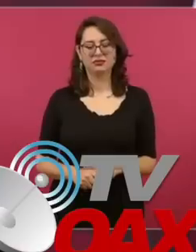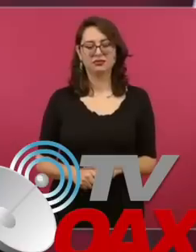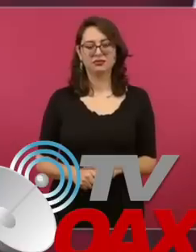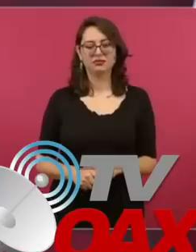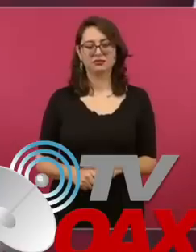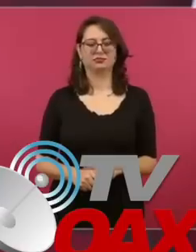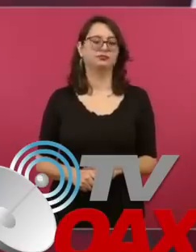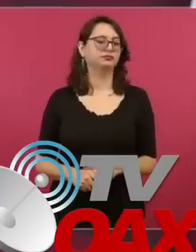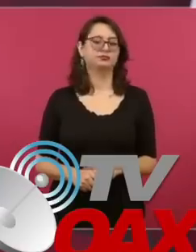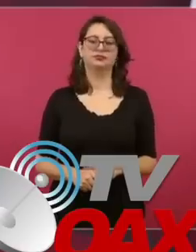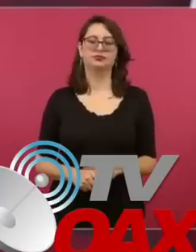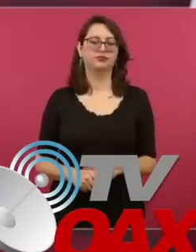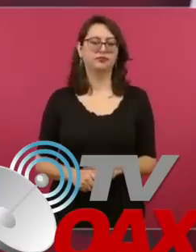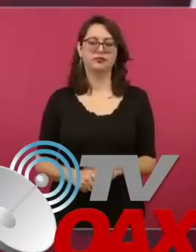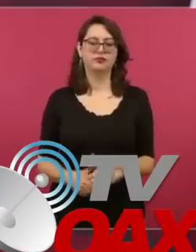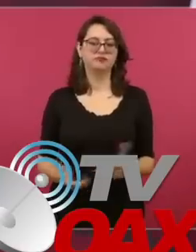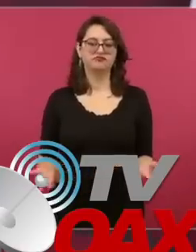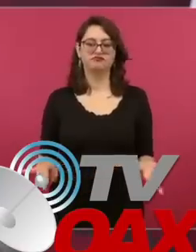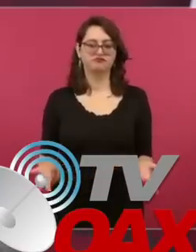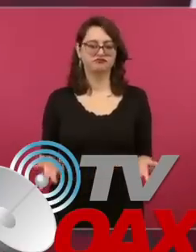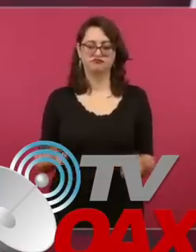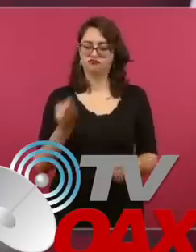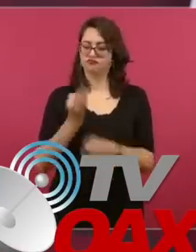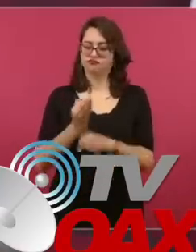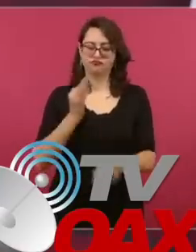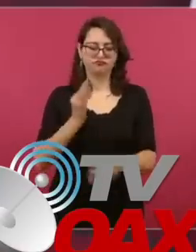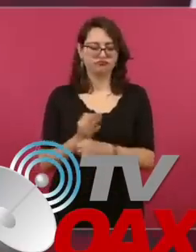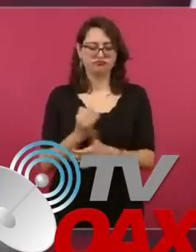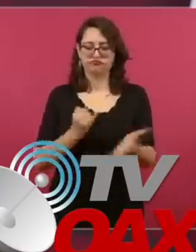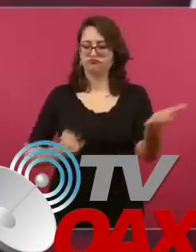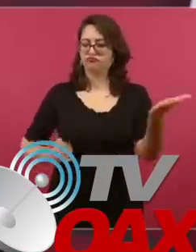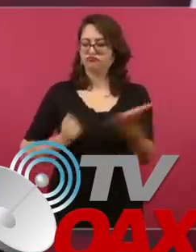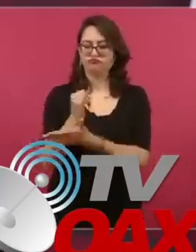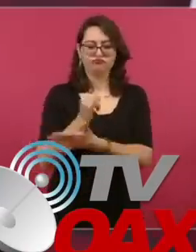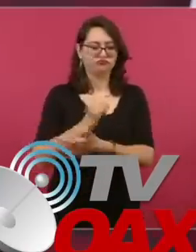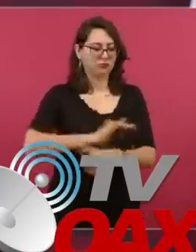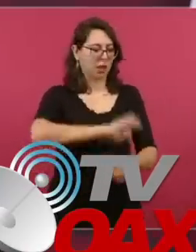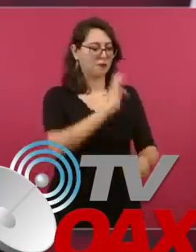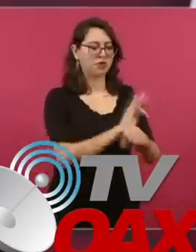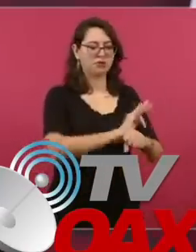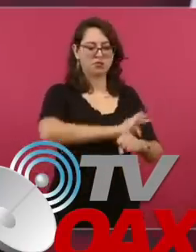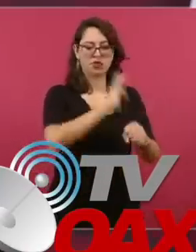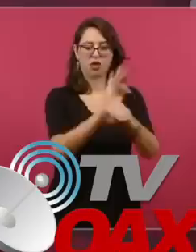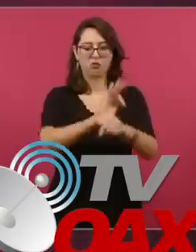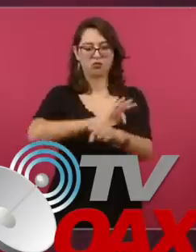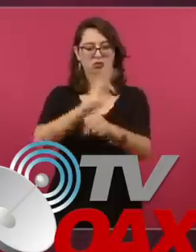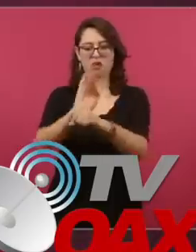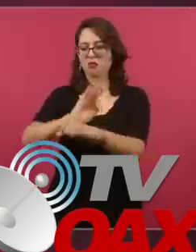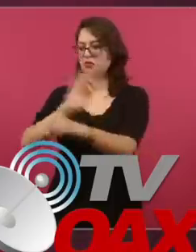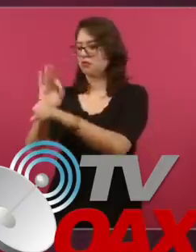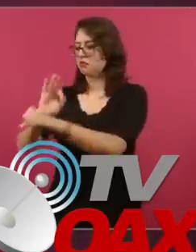Entonces, es mejor las reservas